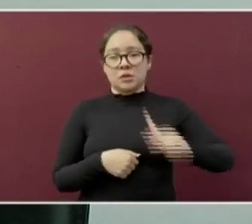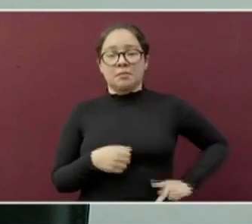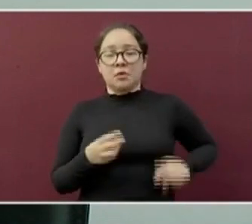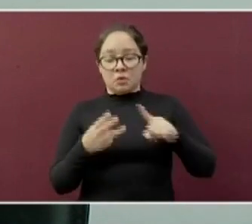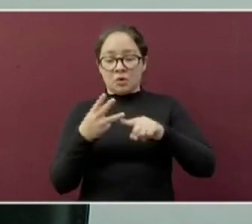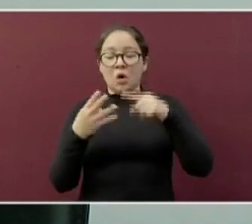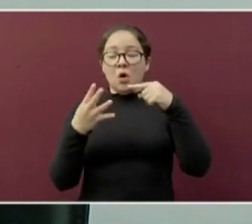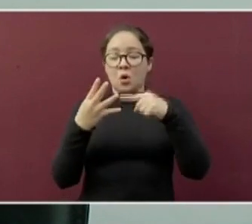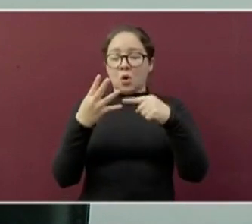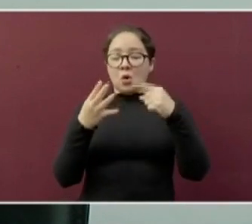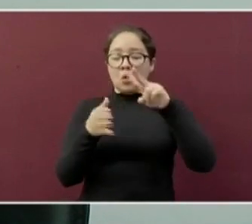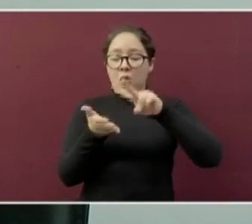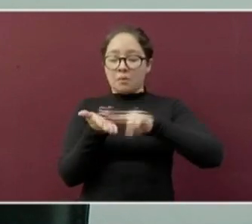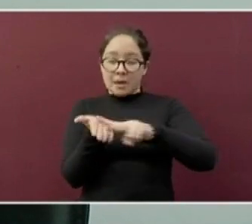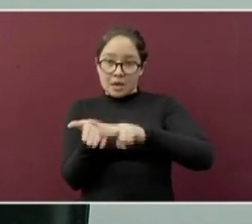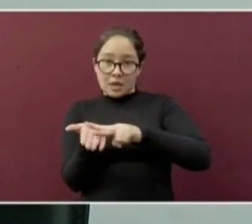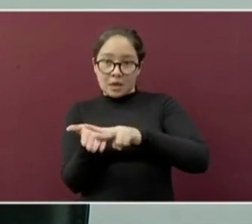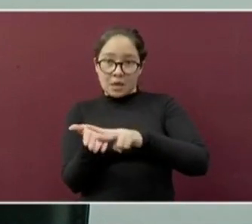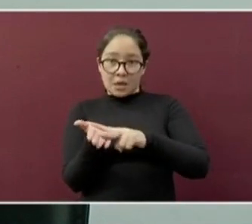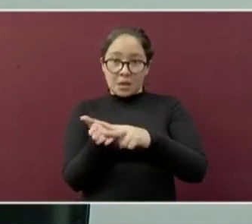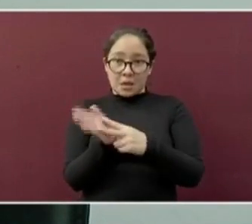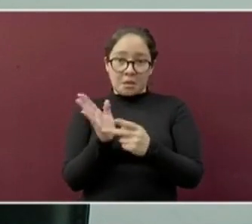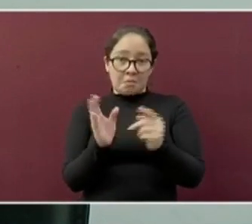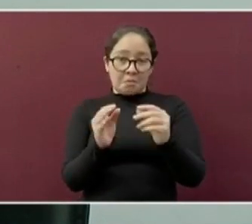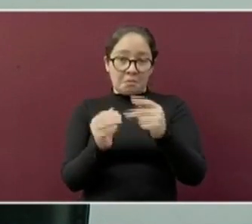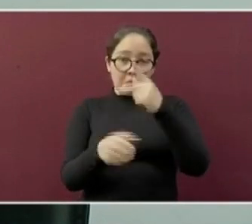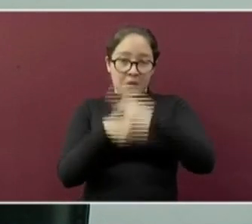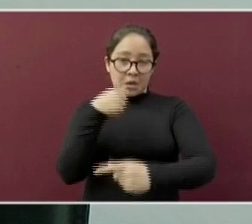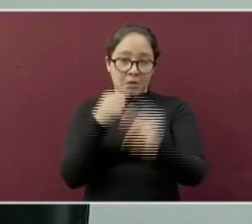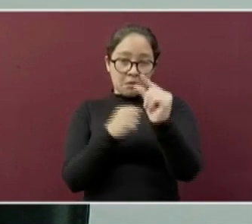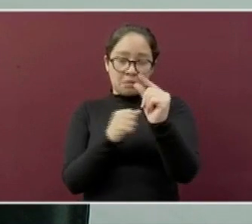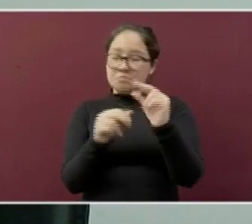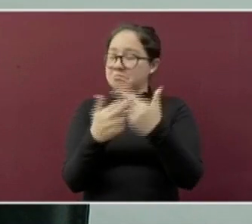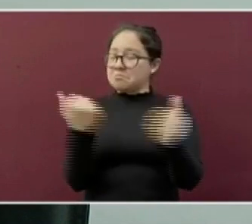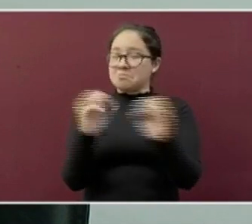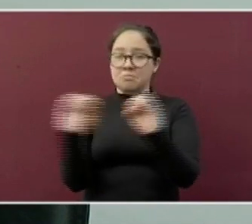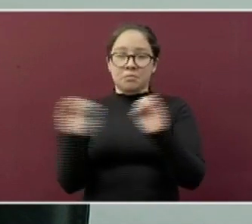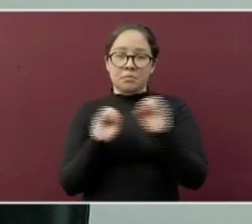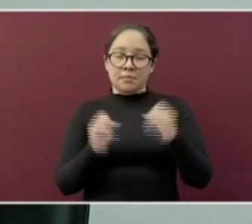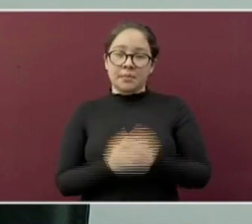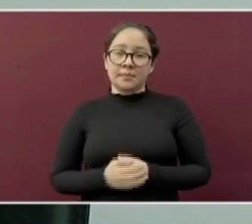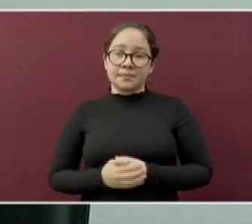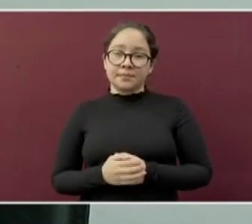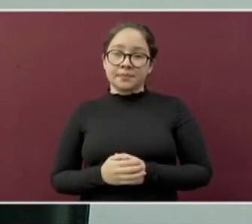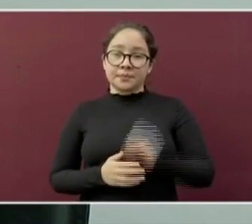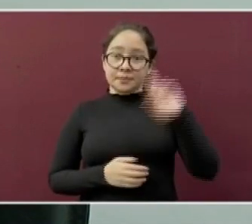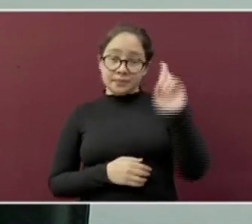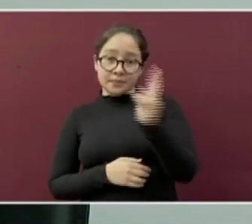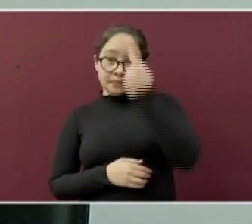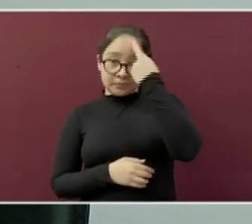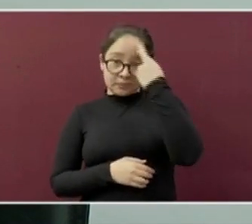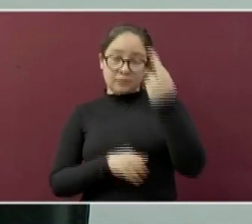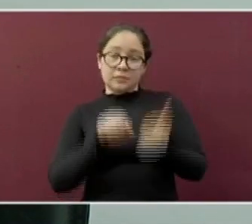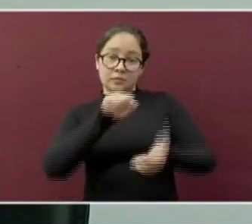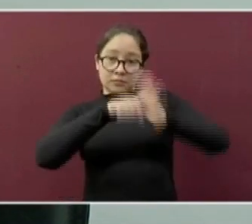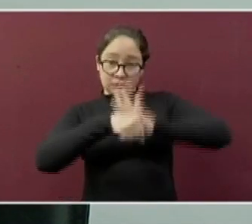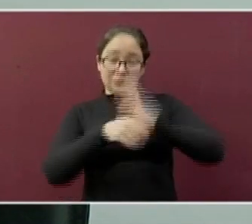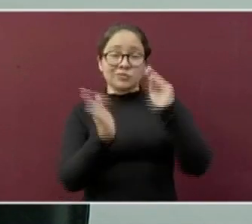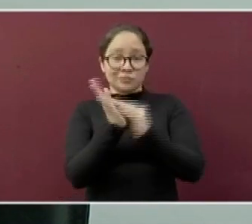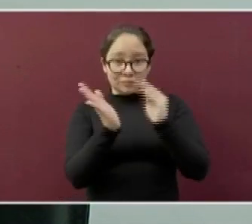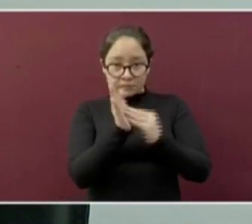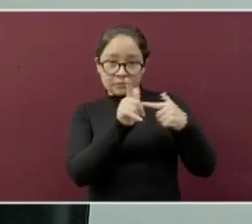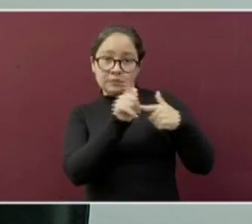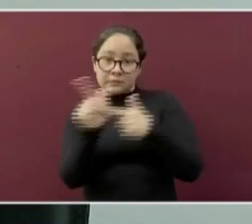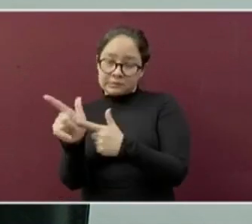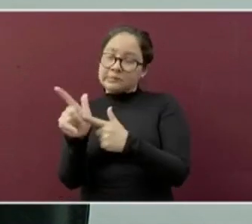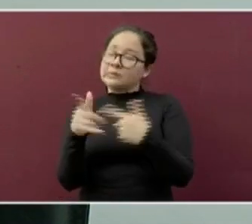verde o riesgo bajo, ningún municipio. Les queremos recordar que el contagio por COVID aún es latente, por